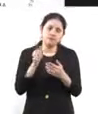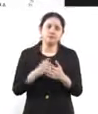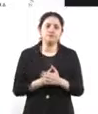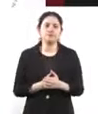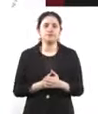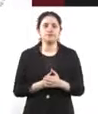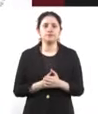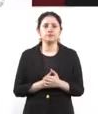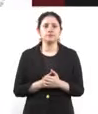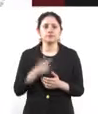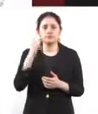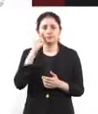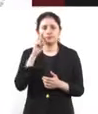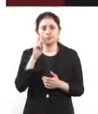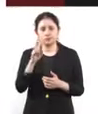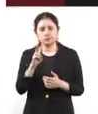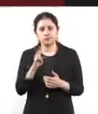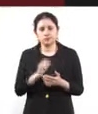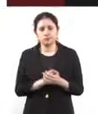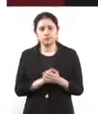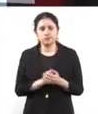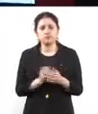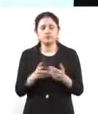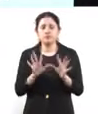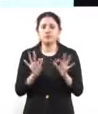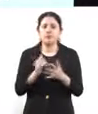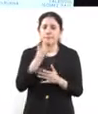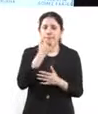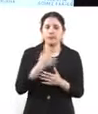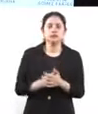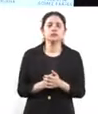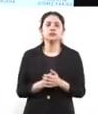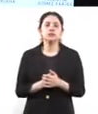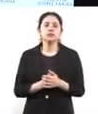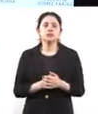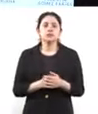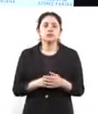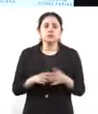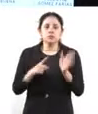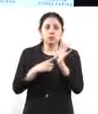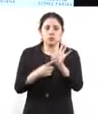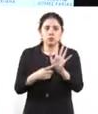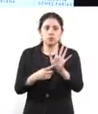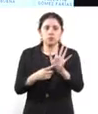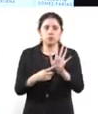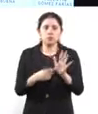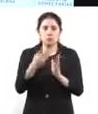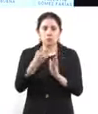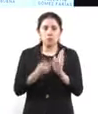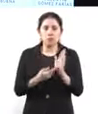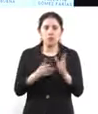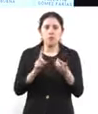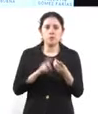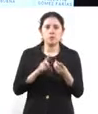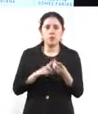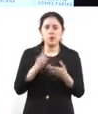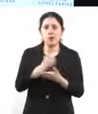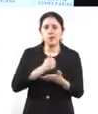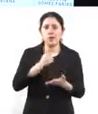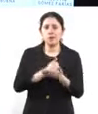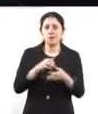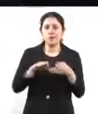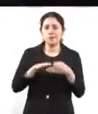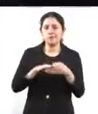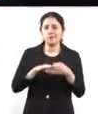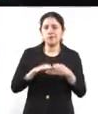A ver, ahí está, perdón. Entonces, ahí pueden ver cerca de ustedes, en cualquier ubicación de la ciudad, cuál es la oferta